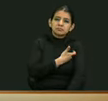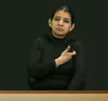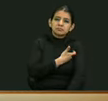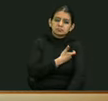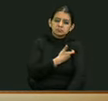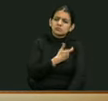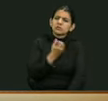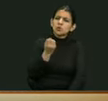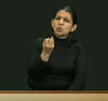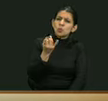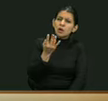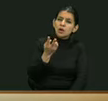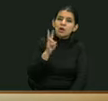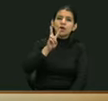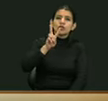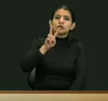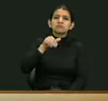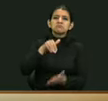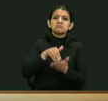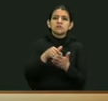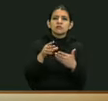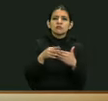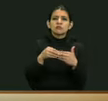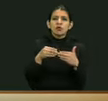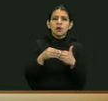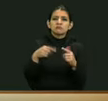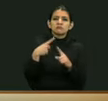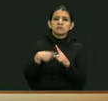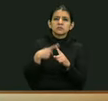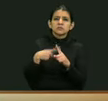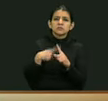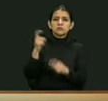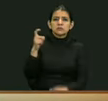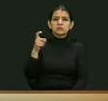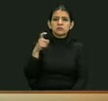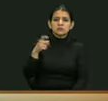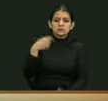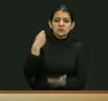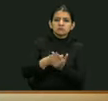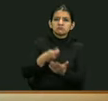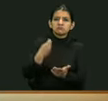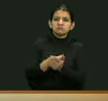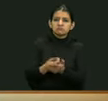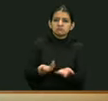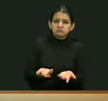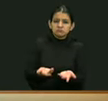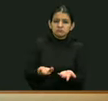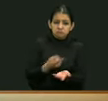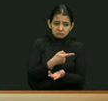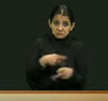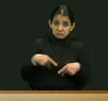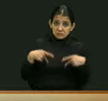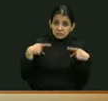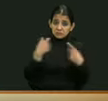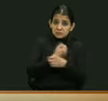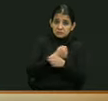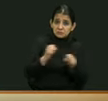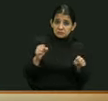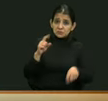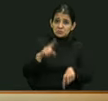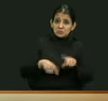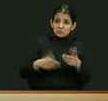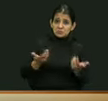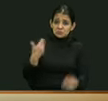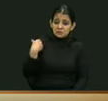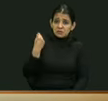tiene un costo de 2 mil dólares mensualmente, necesita para poder sobrevivir. En